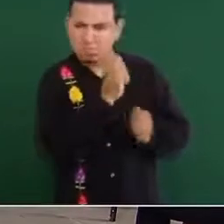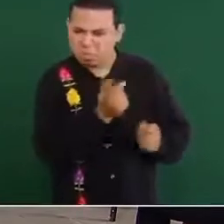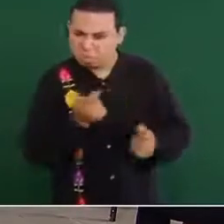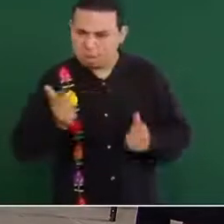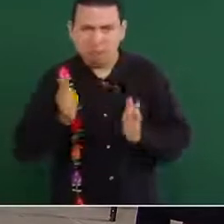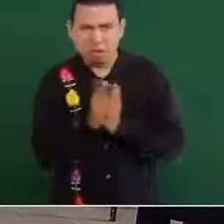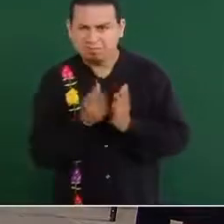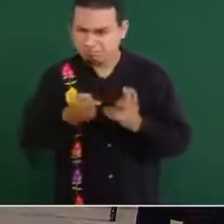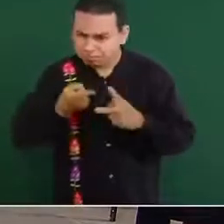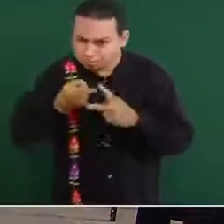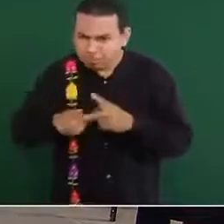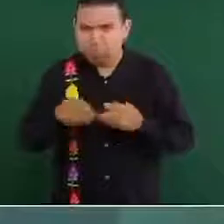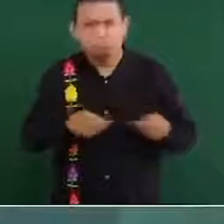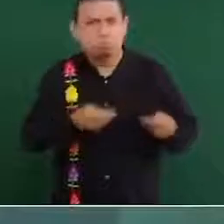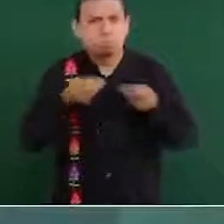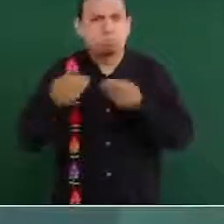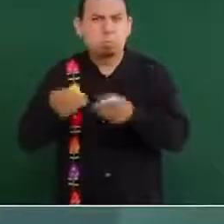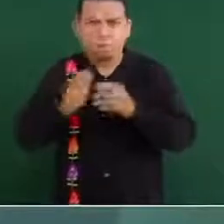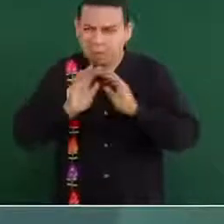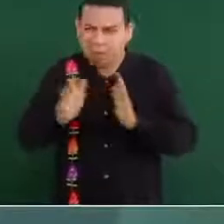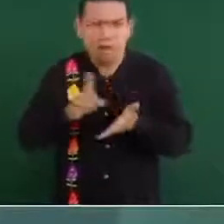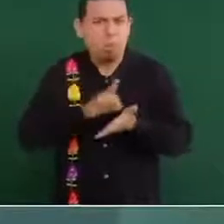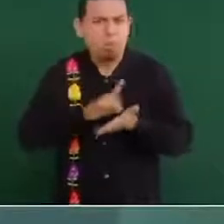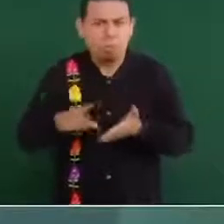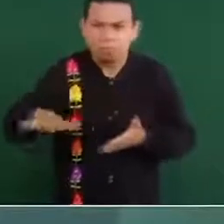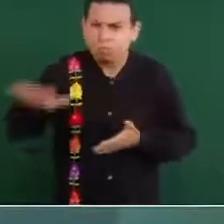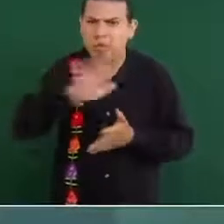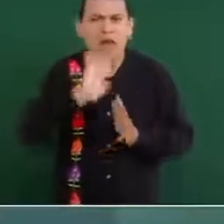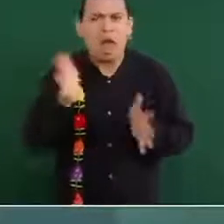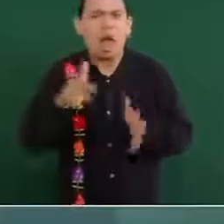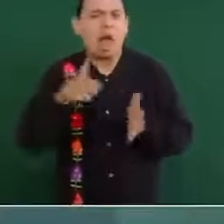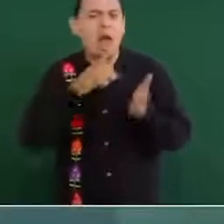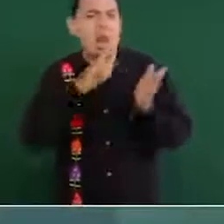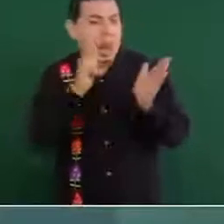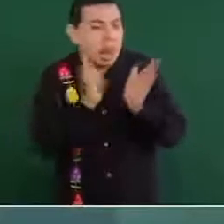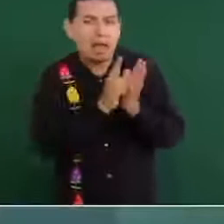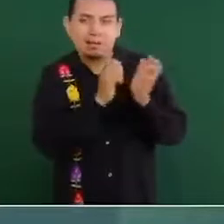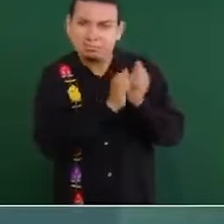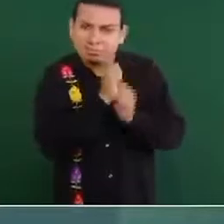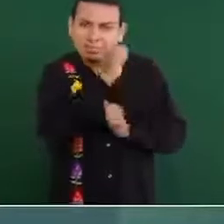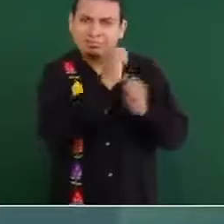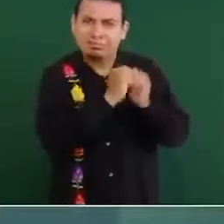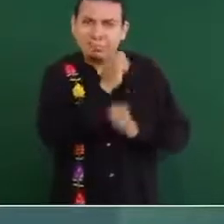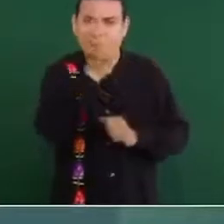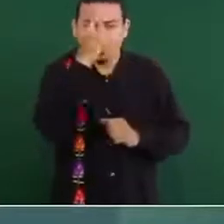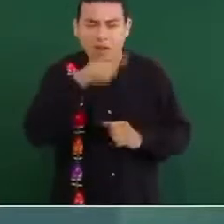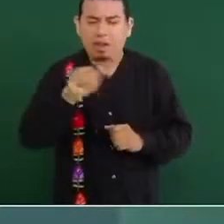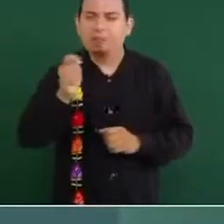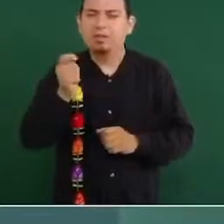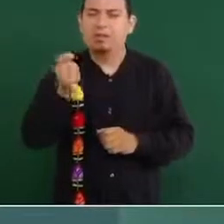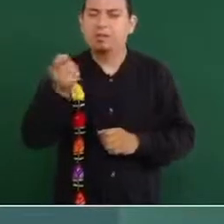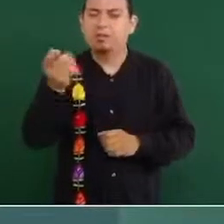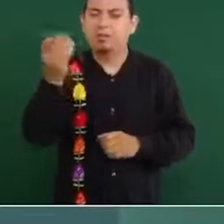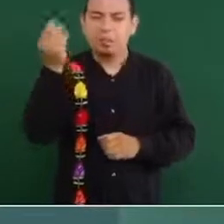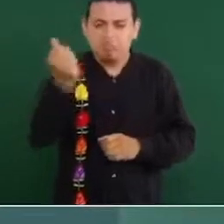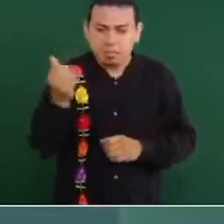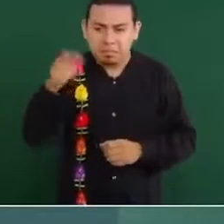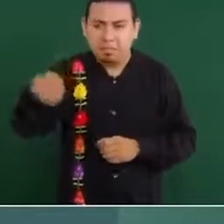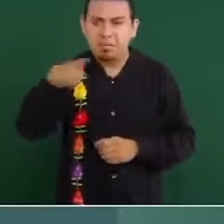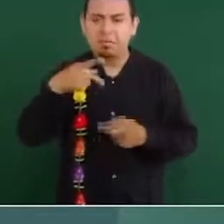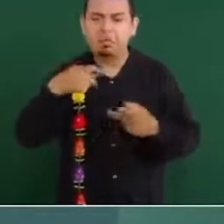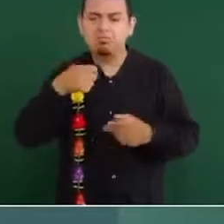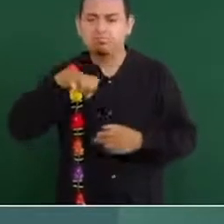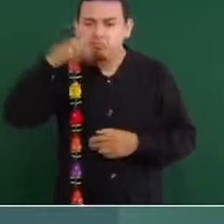convirtieran en derechos constitucionales? las becas para estudiantes de familias pobres,